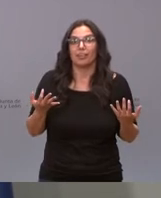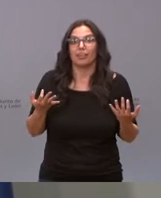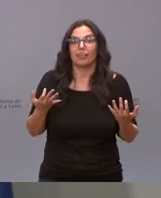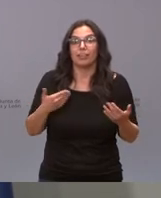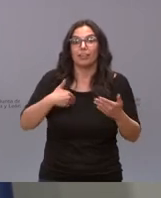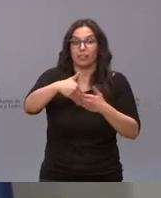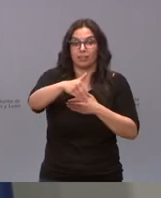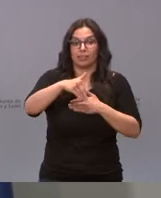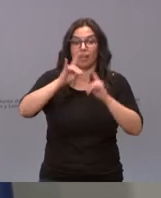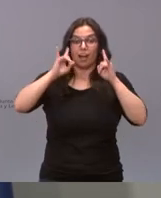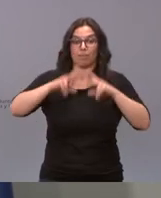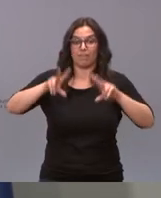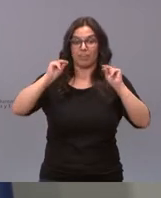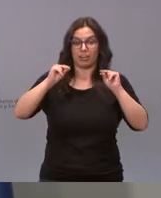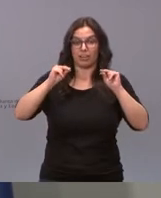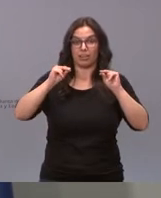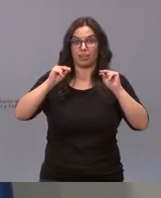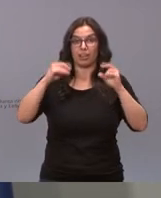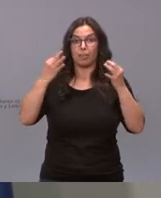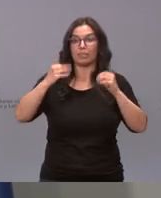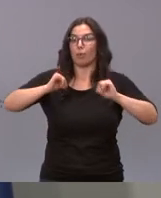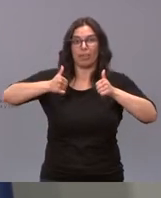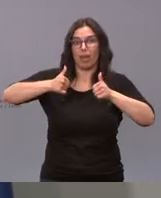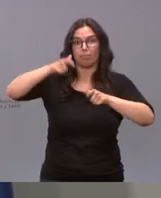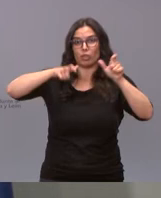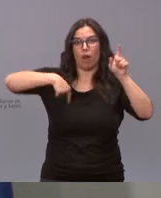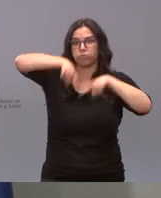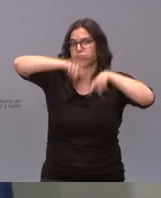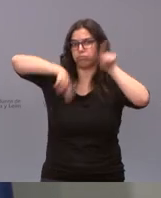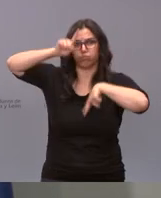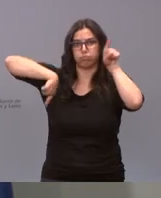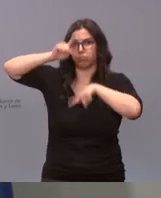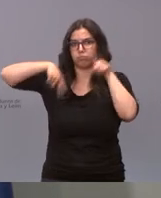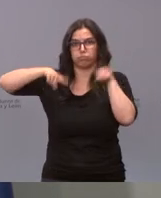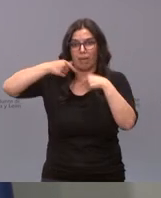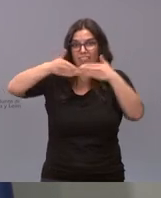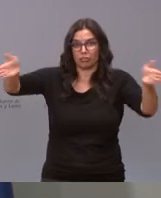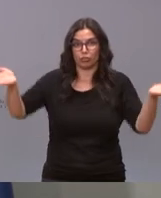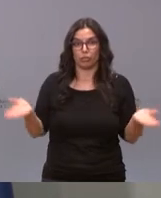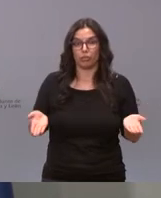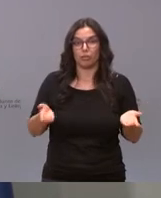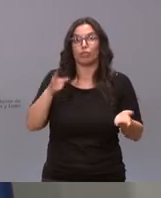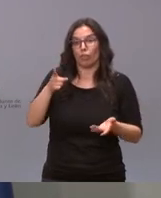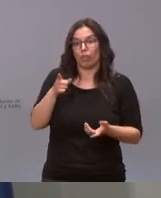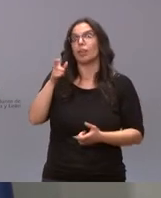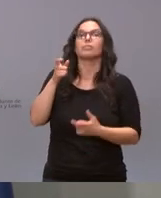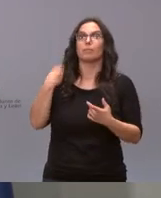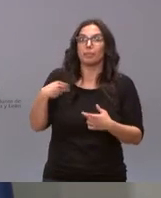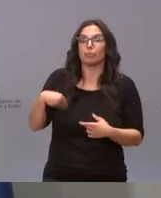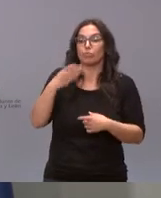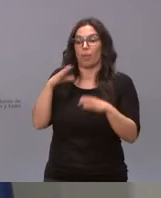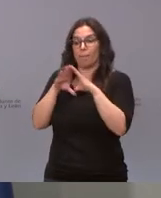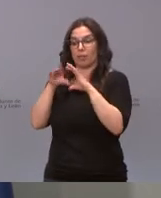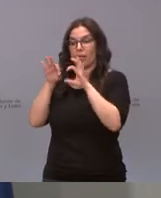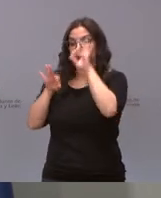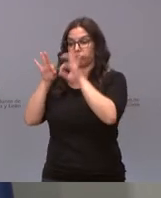cuando se levante el confinamiento pues que se va a producir la movilidad y cuando se produzca la movilidad lo que harán las densidades de la incidencia